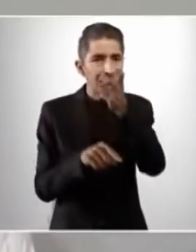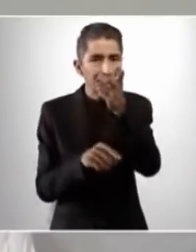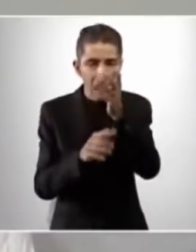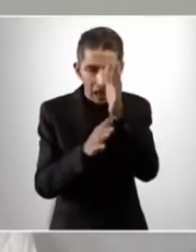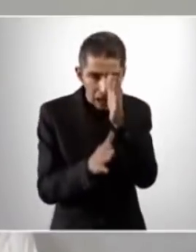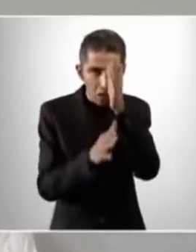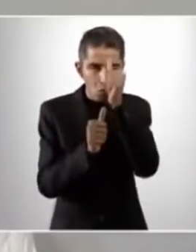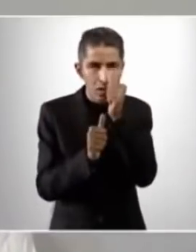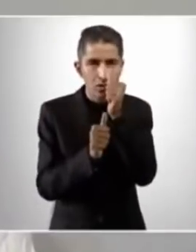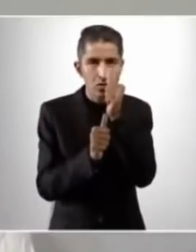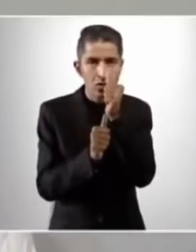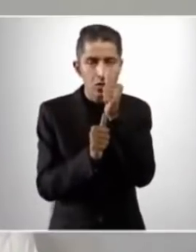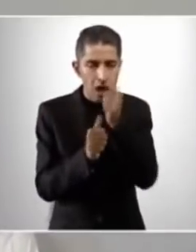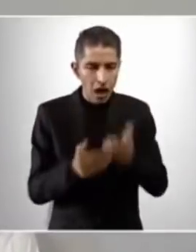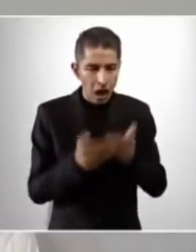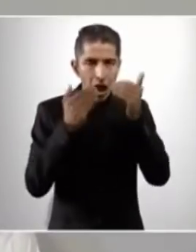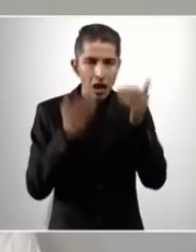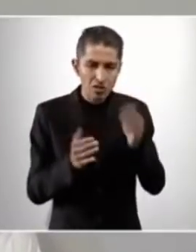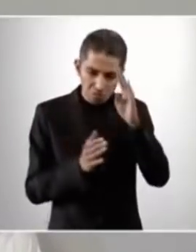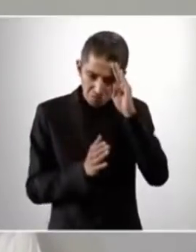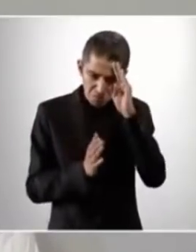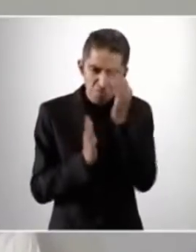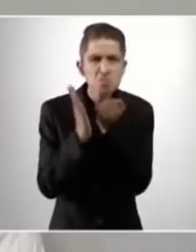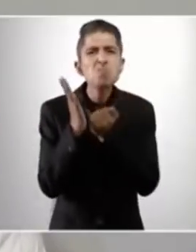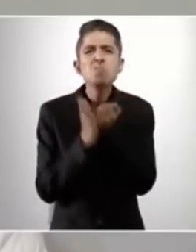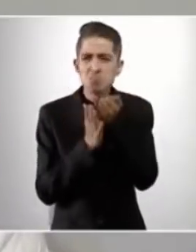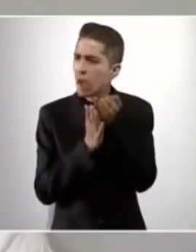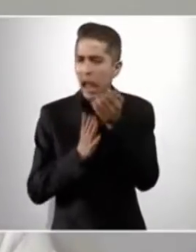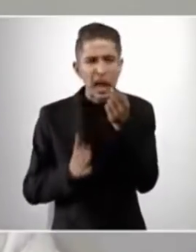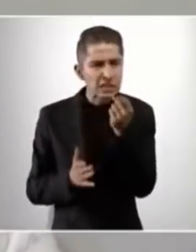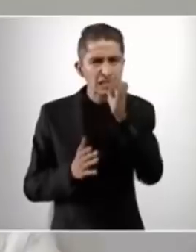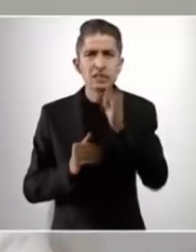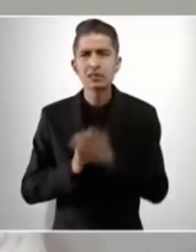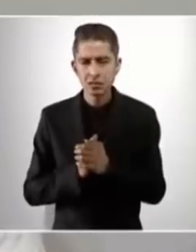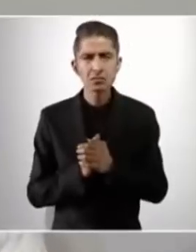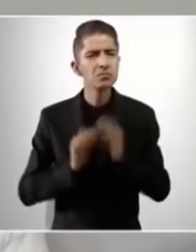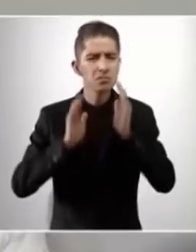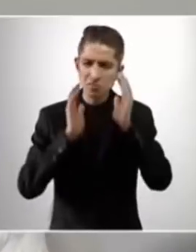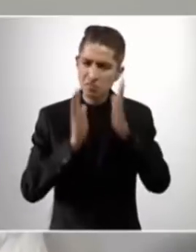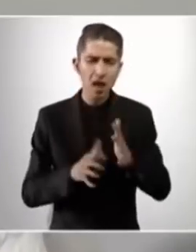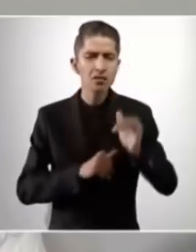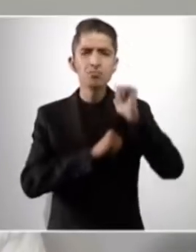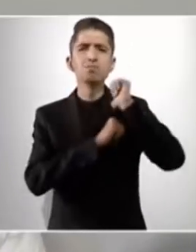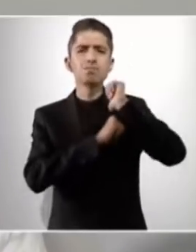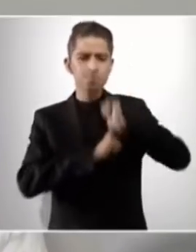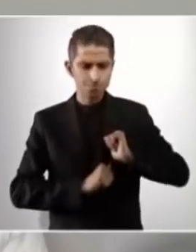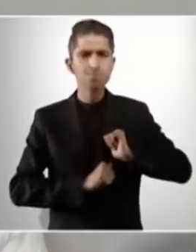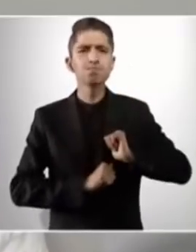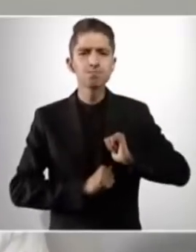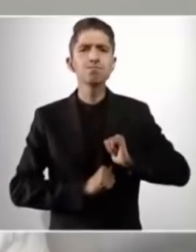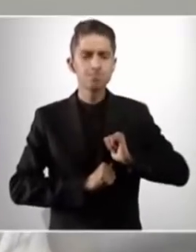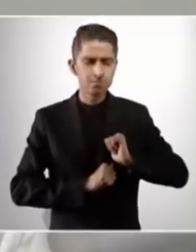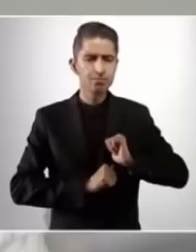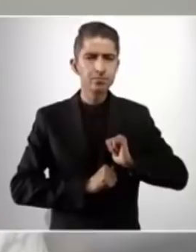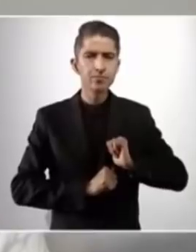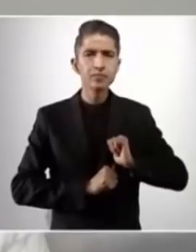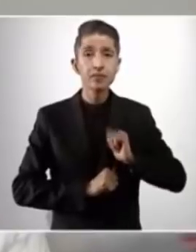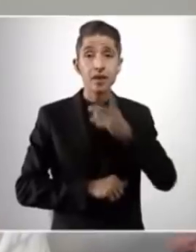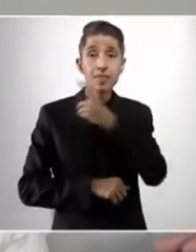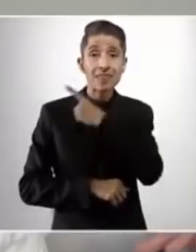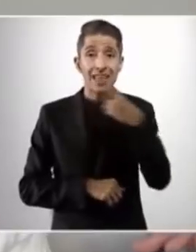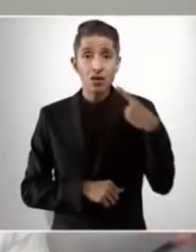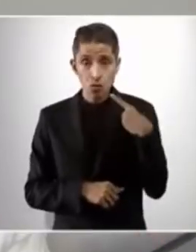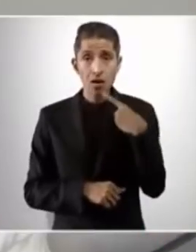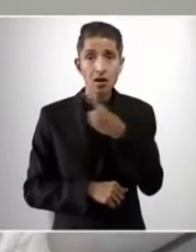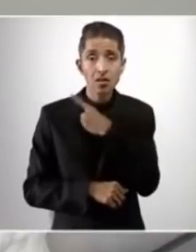que estamos tomando y nos hacemos cargo de que los adeudos